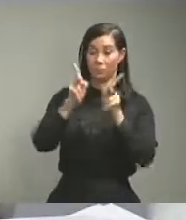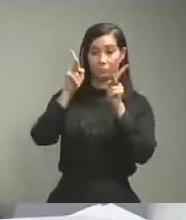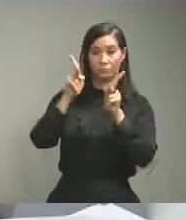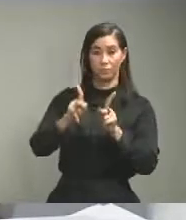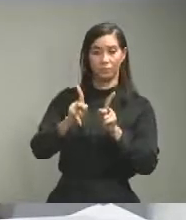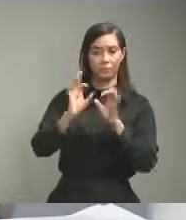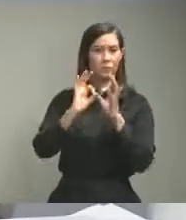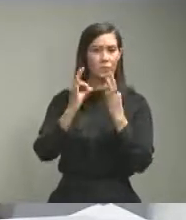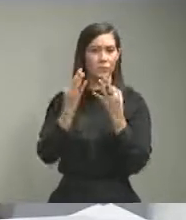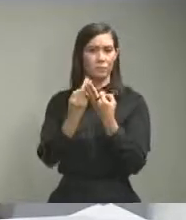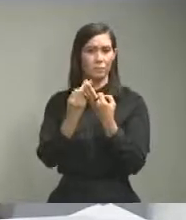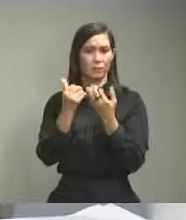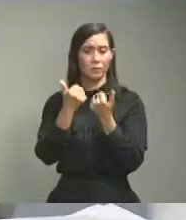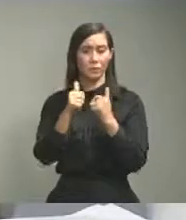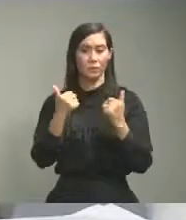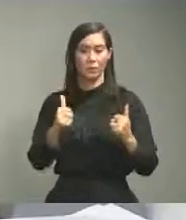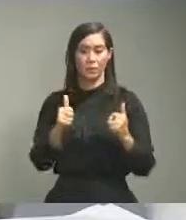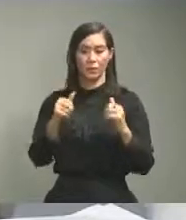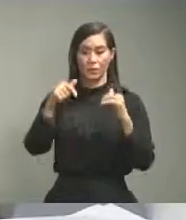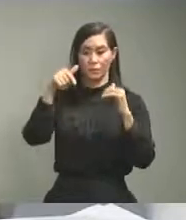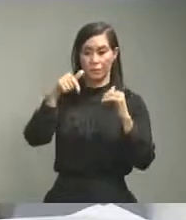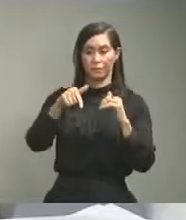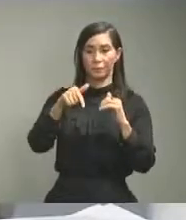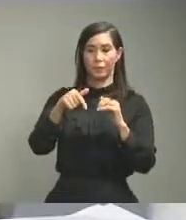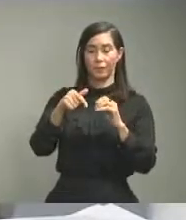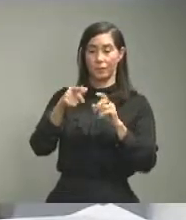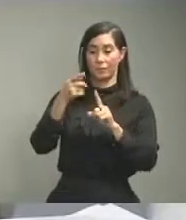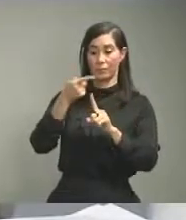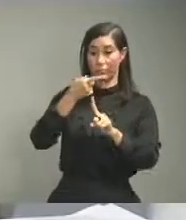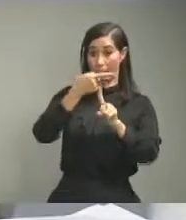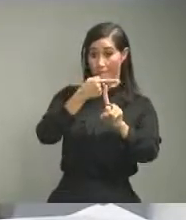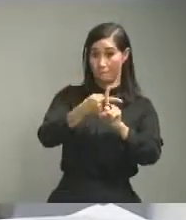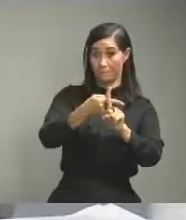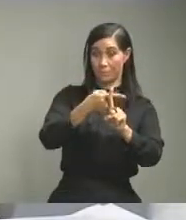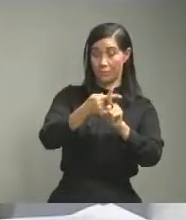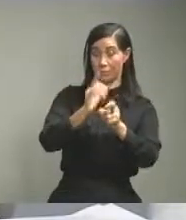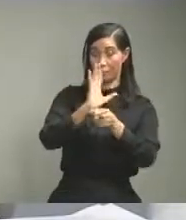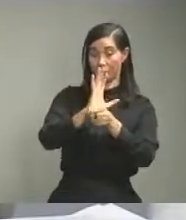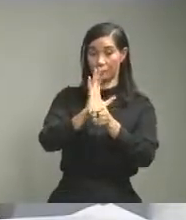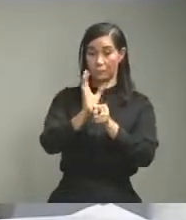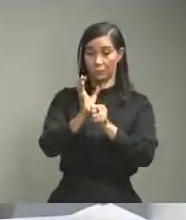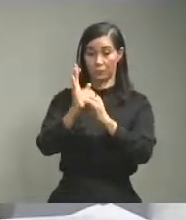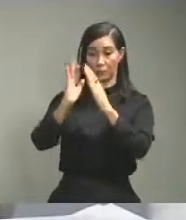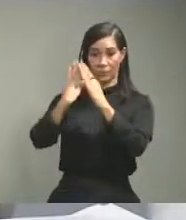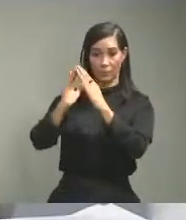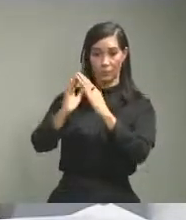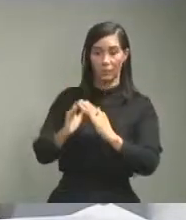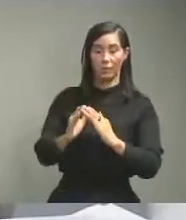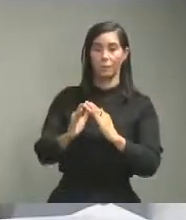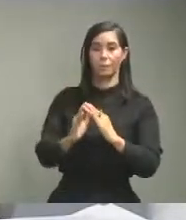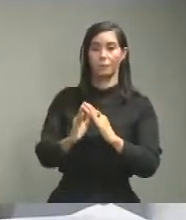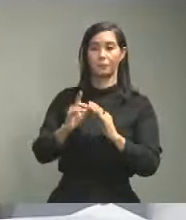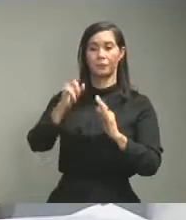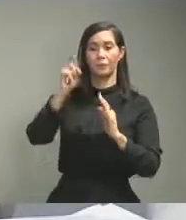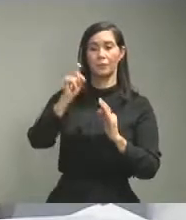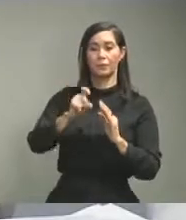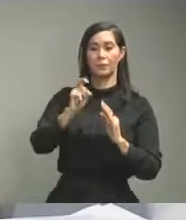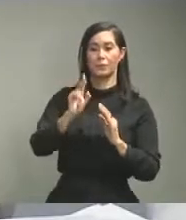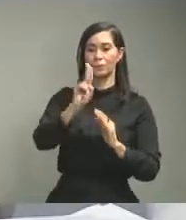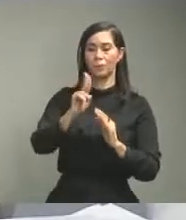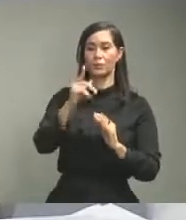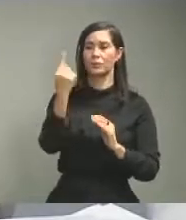familiares que estén en confinamiento domiciliario deberán usar